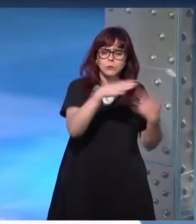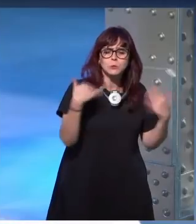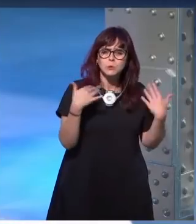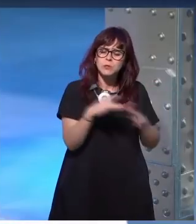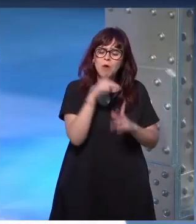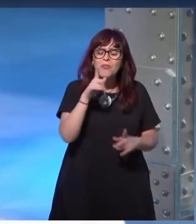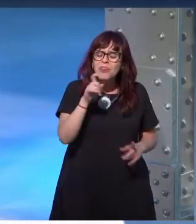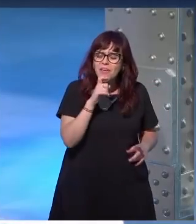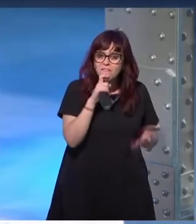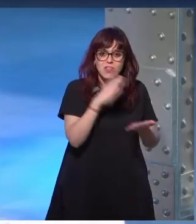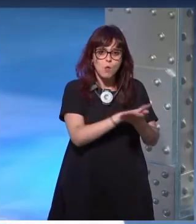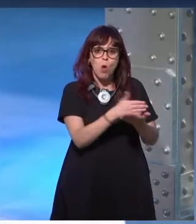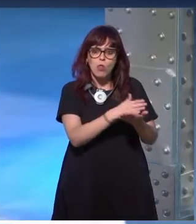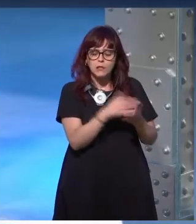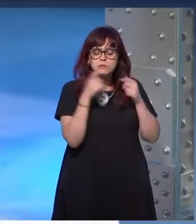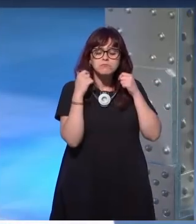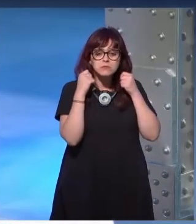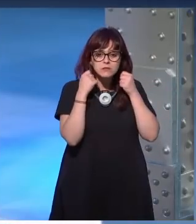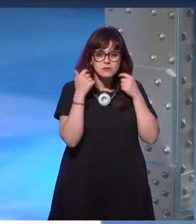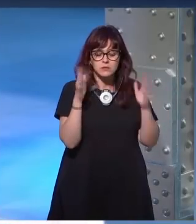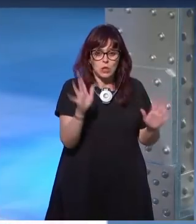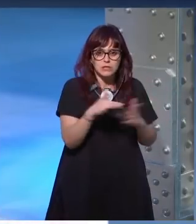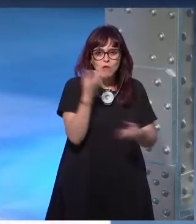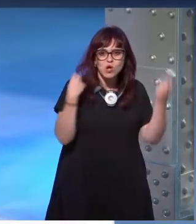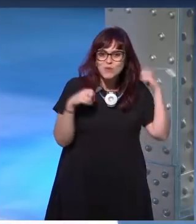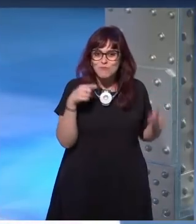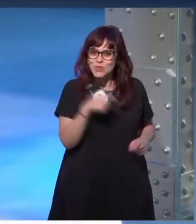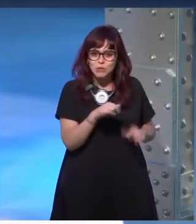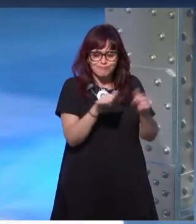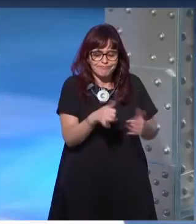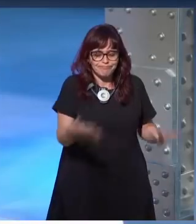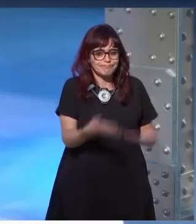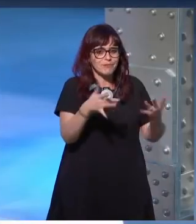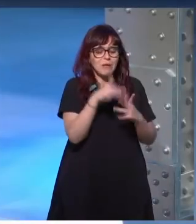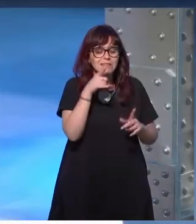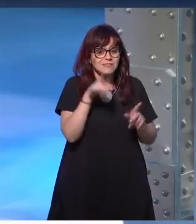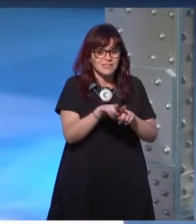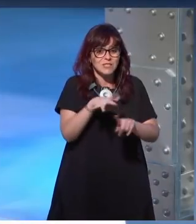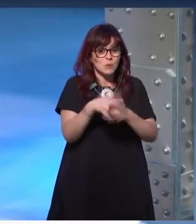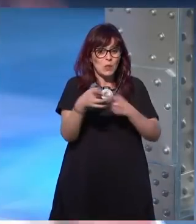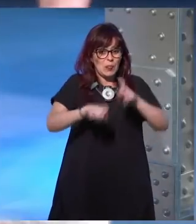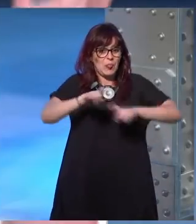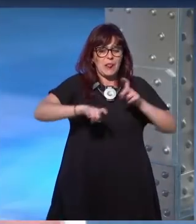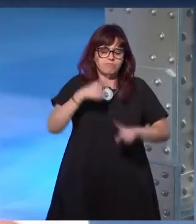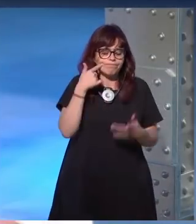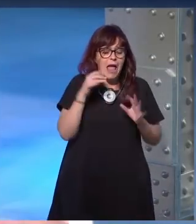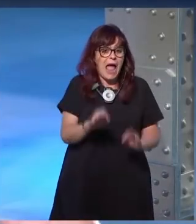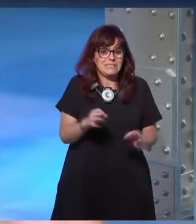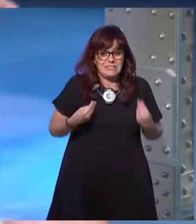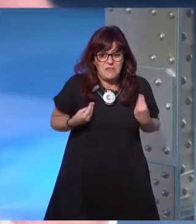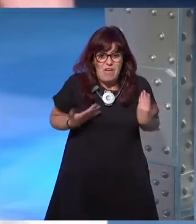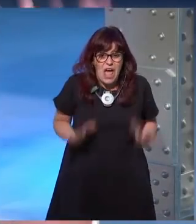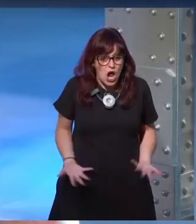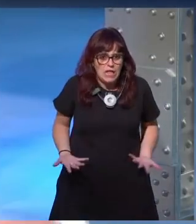es muy difícil moderar ese tipo de comunidades y de comportamientos así que es parte del retroceso que se vive